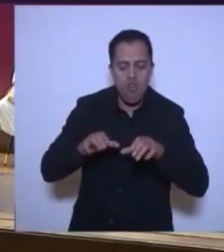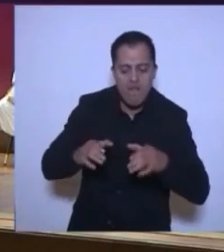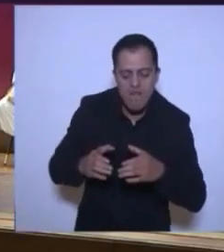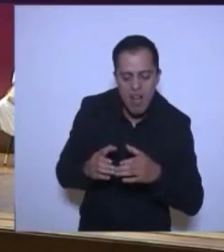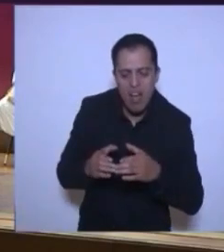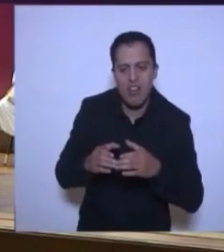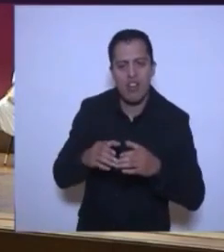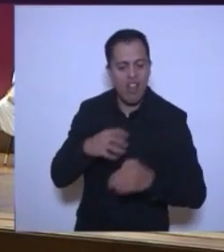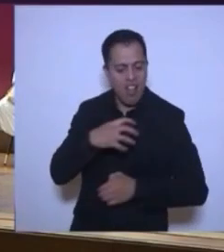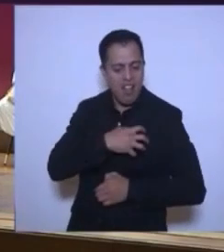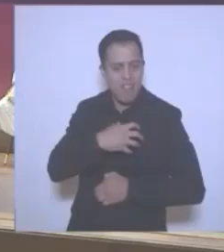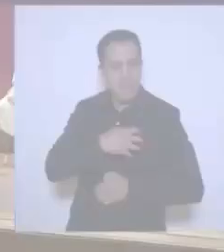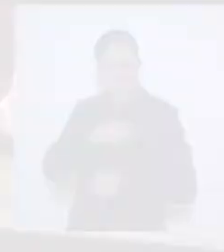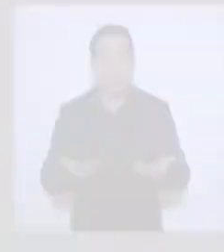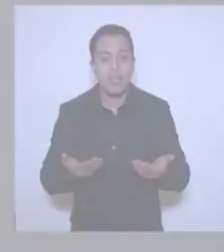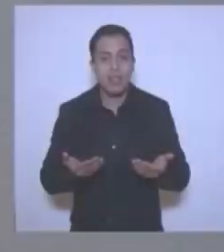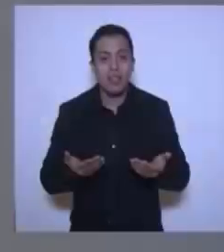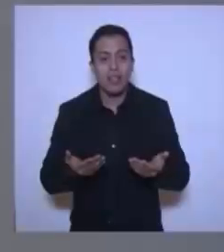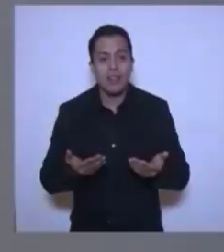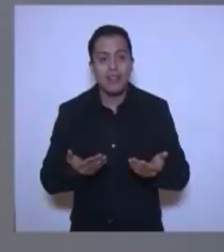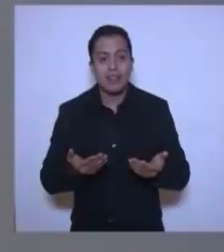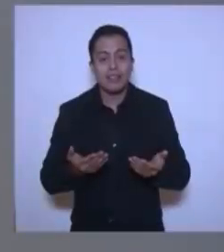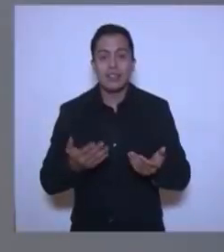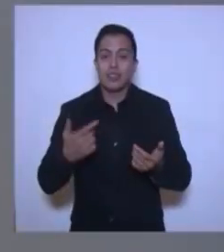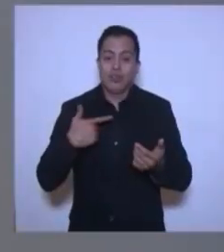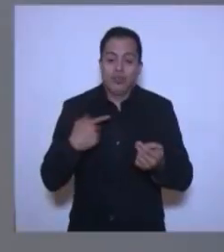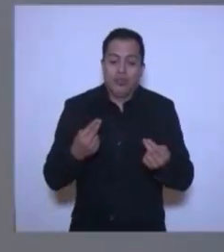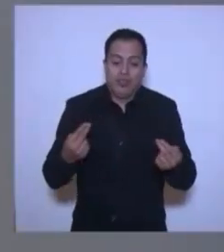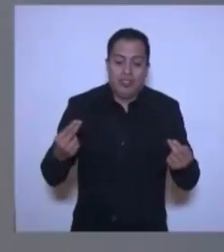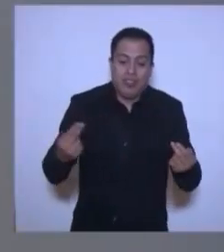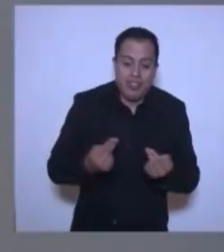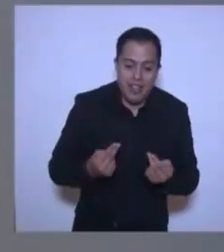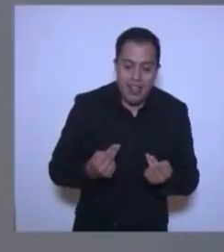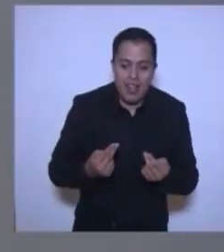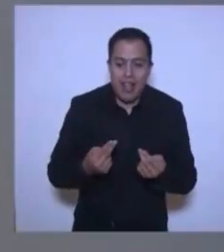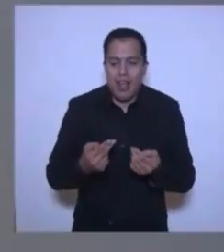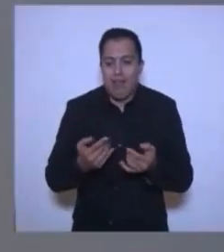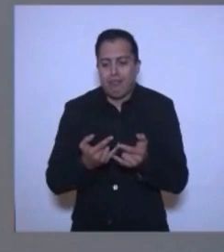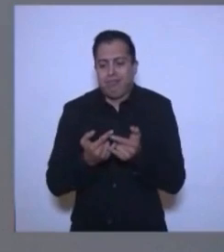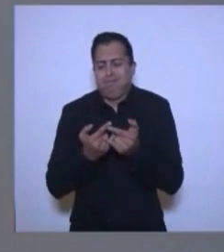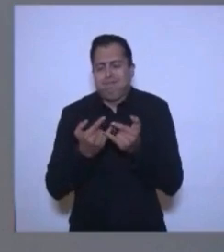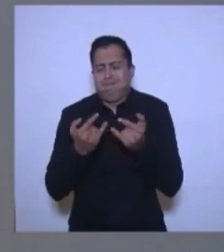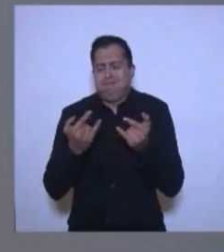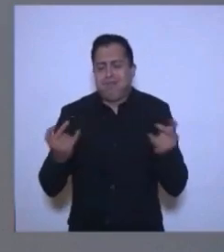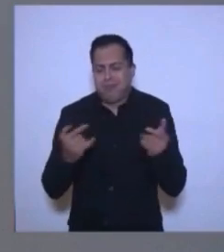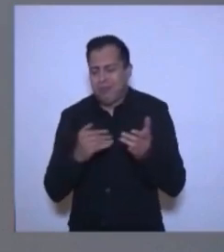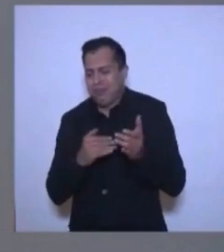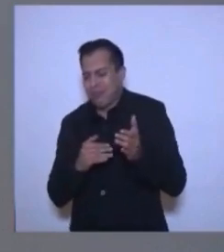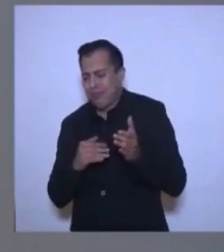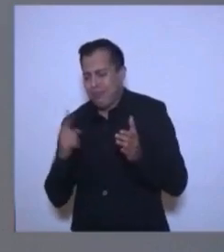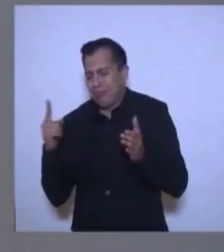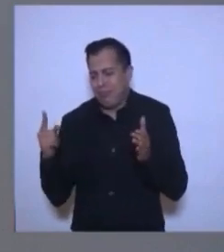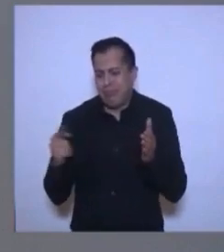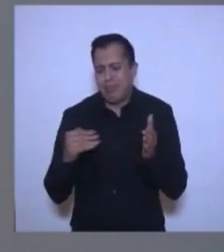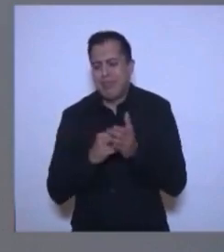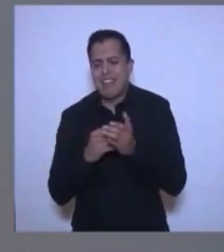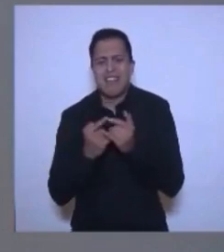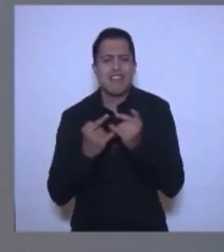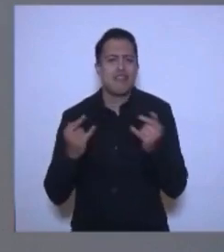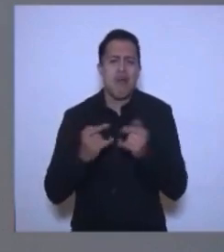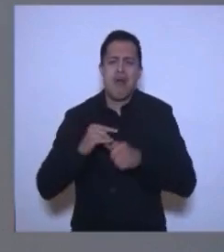de Jalitik, tendría que contar miles de historias de nuestro México completo.